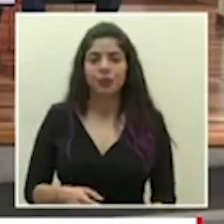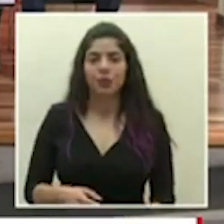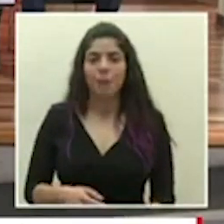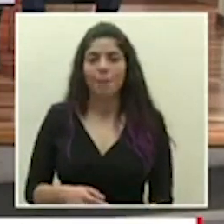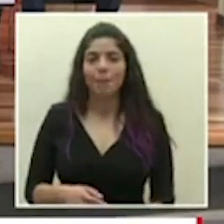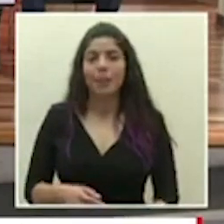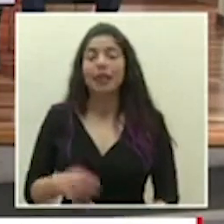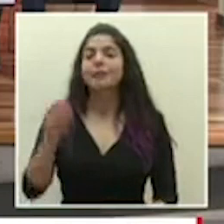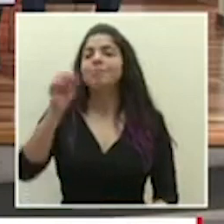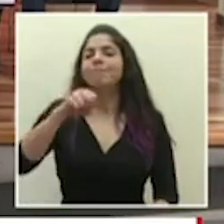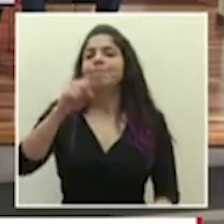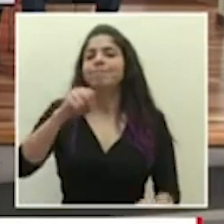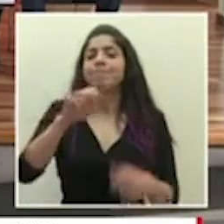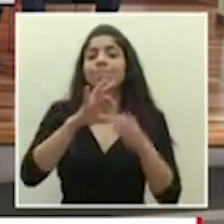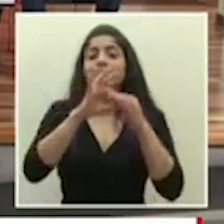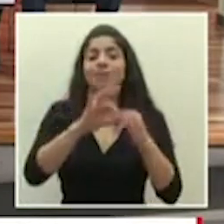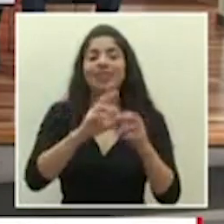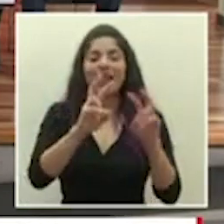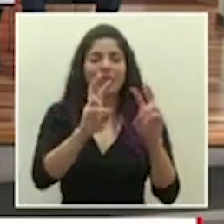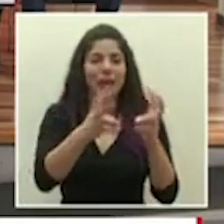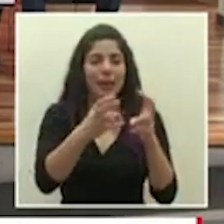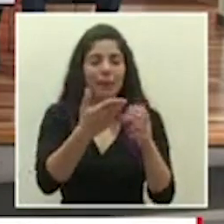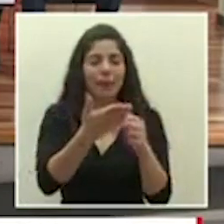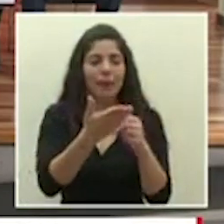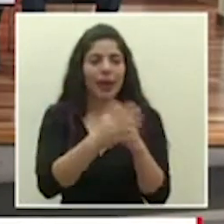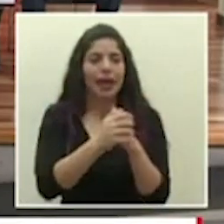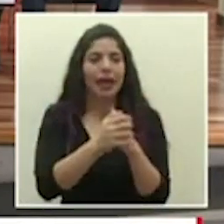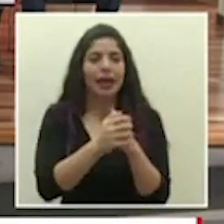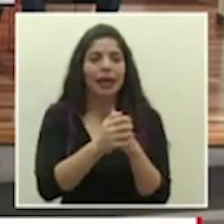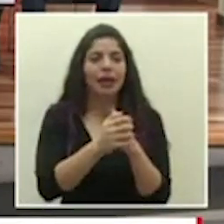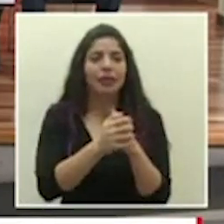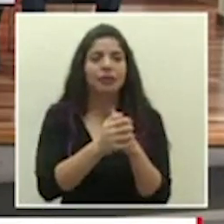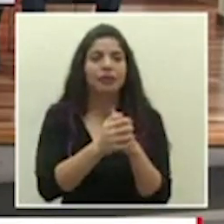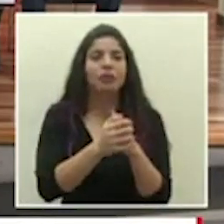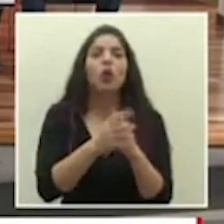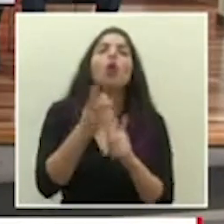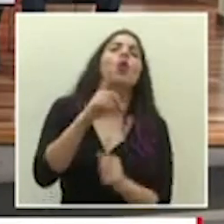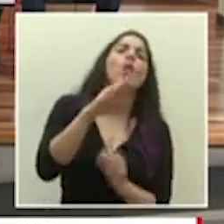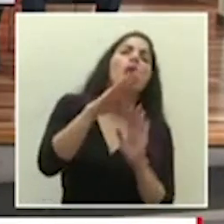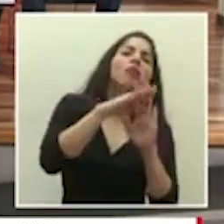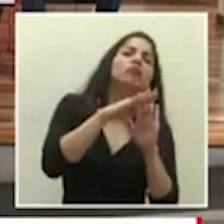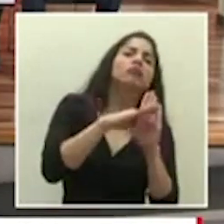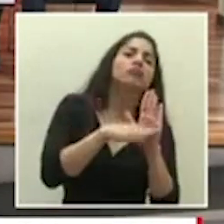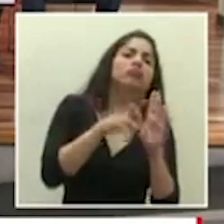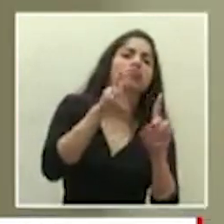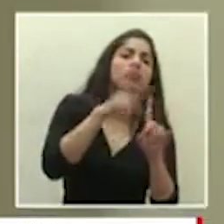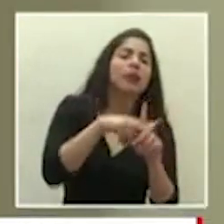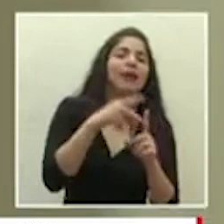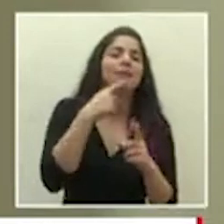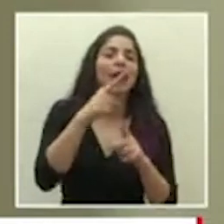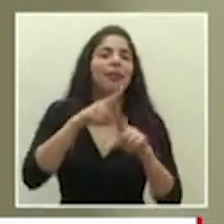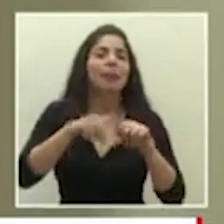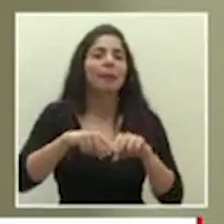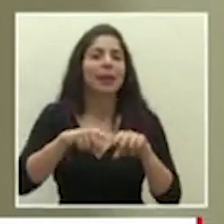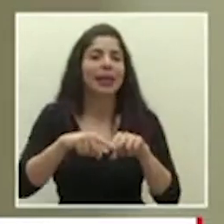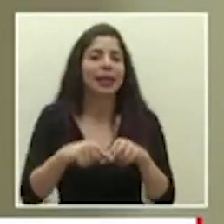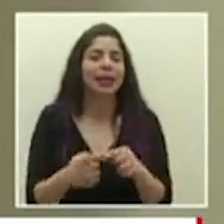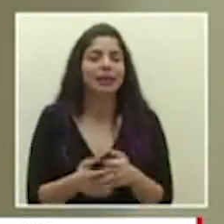Sí con respecto al asunto de de qué patrones sumaríamos lo hemos dicho que depende mucho de